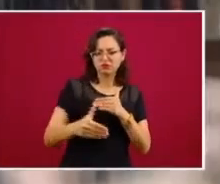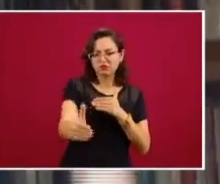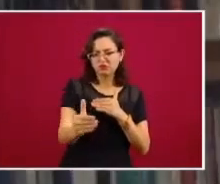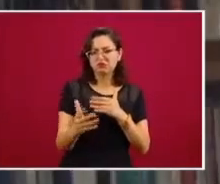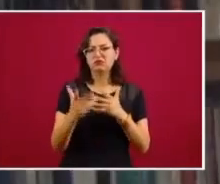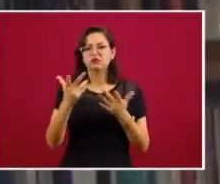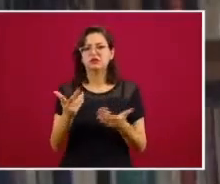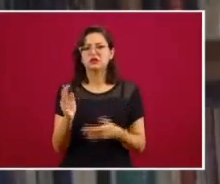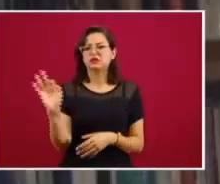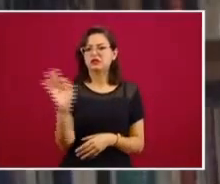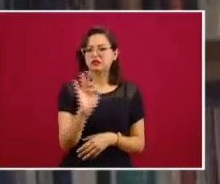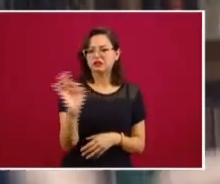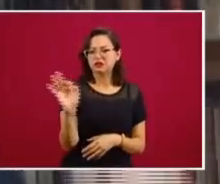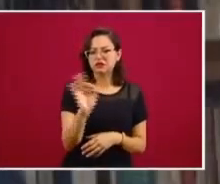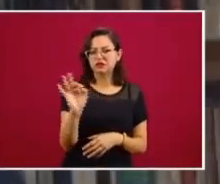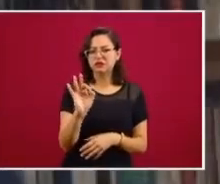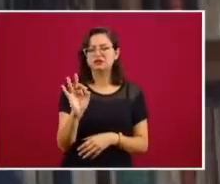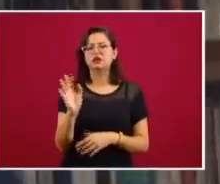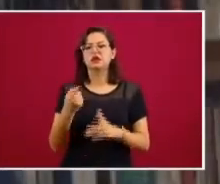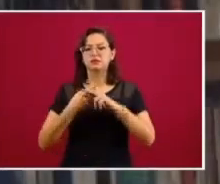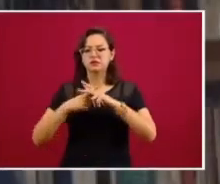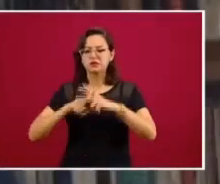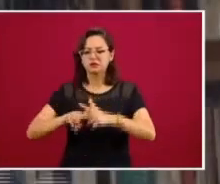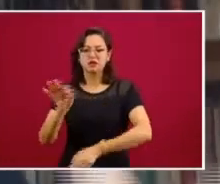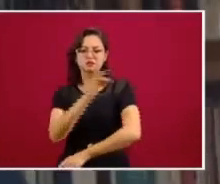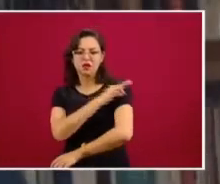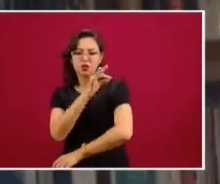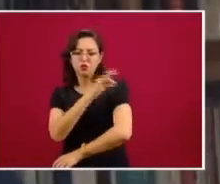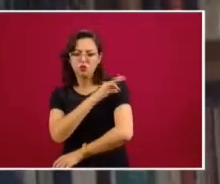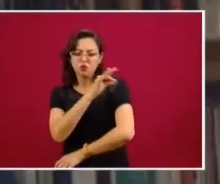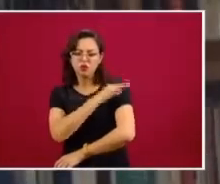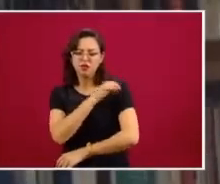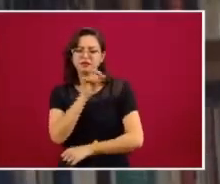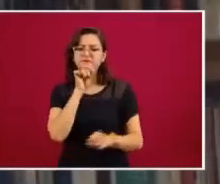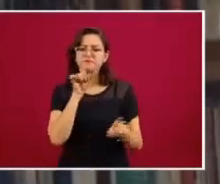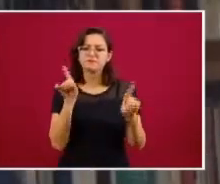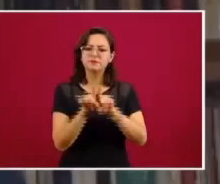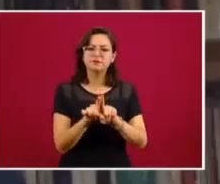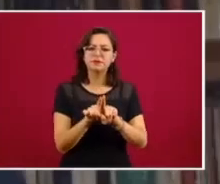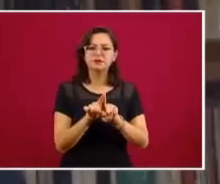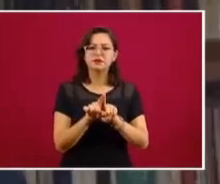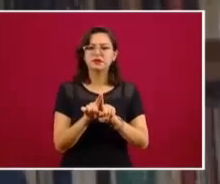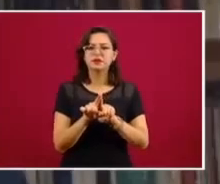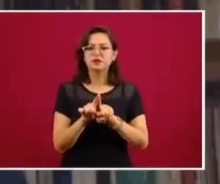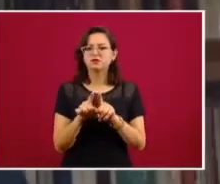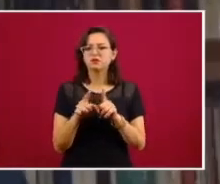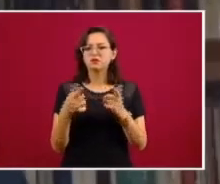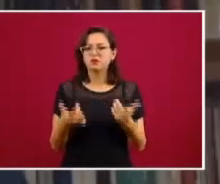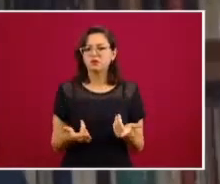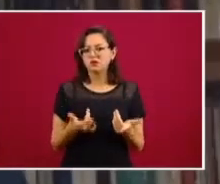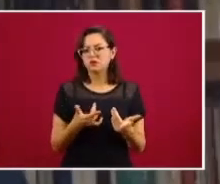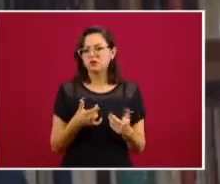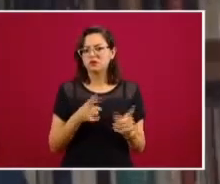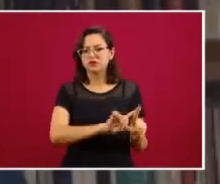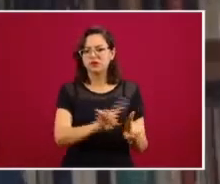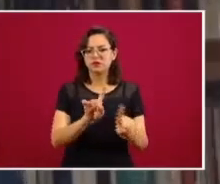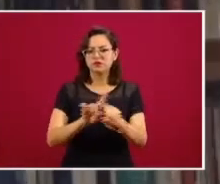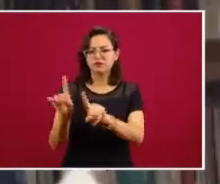seguramente aparecerán vacunas y seguramente aparecerán también formas de tratamiento